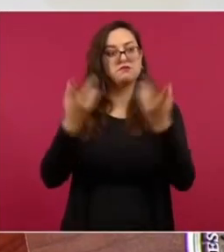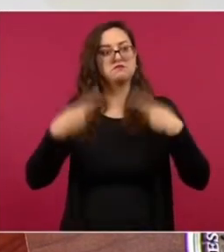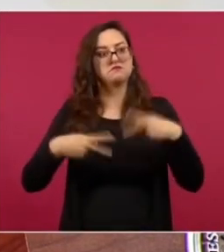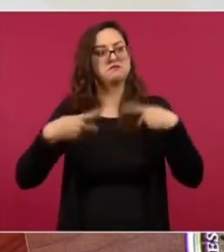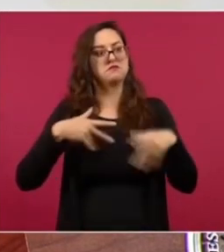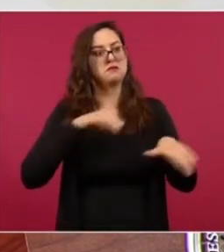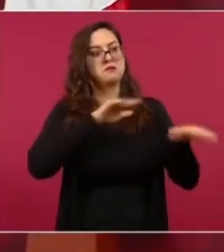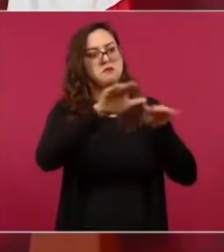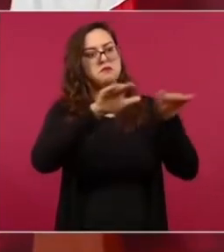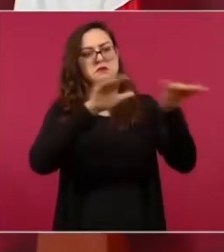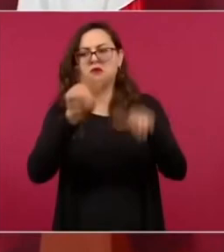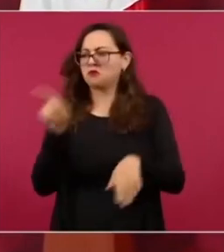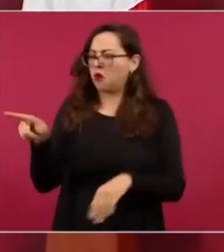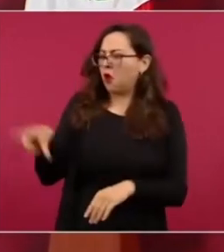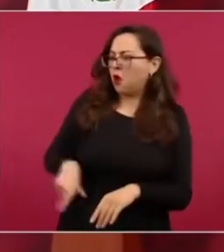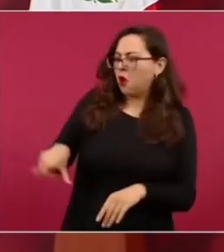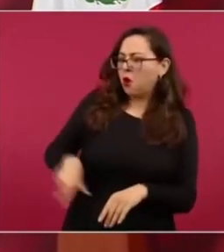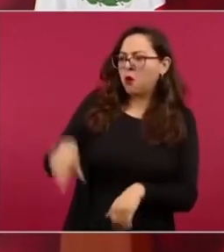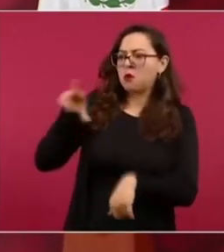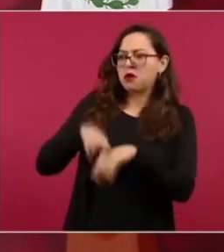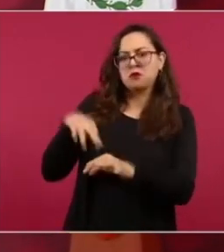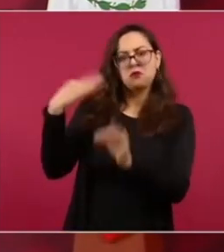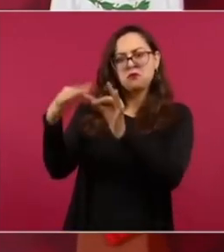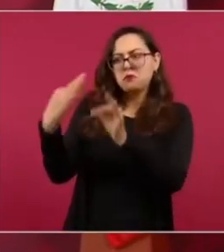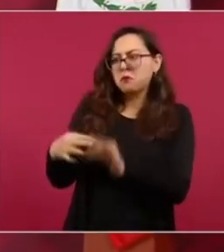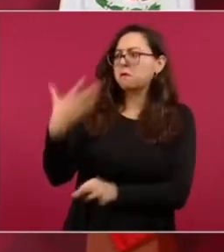gobernador o que renuncie